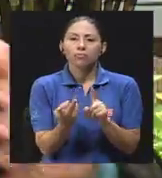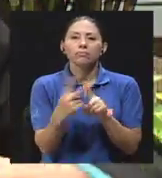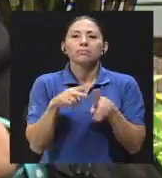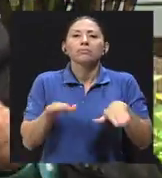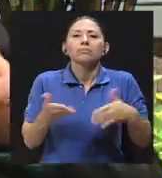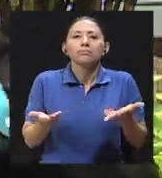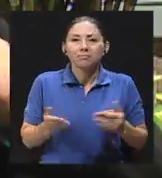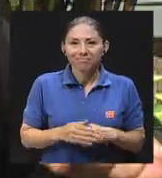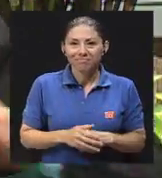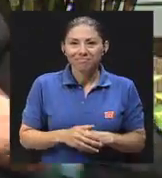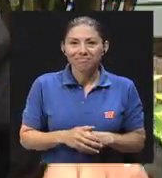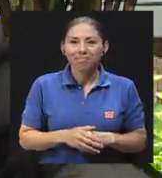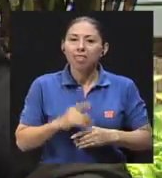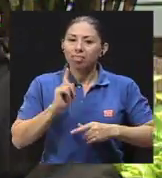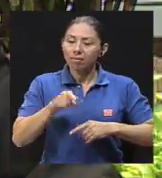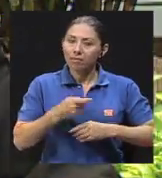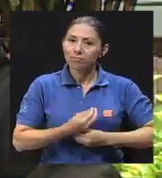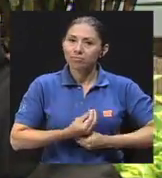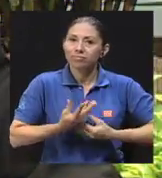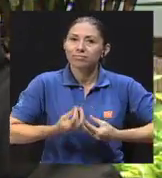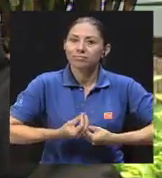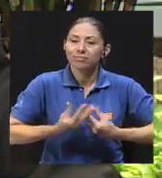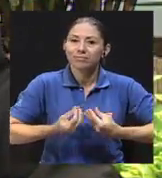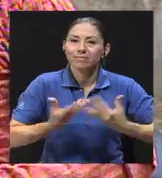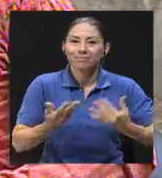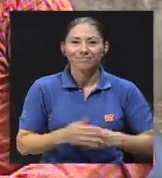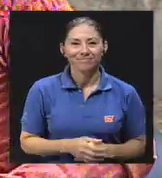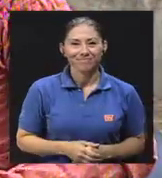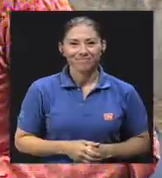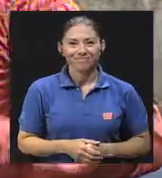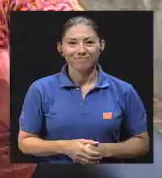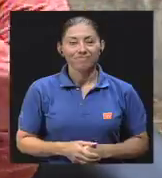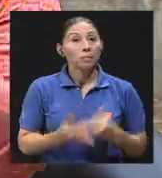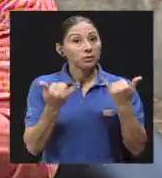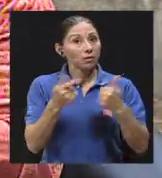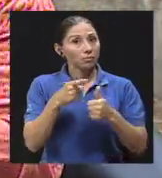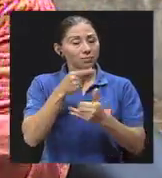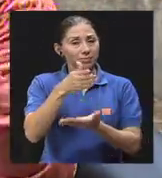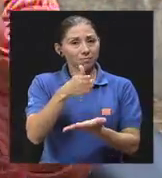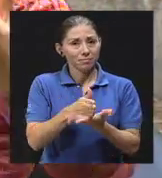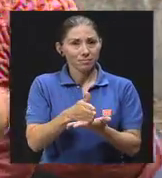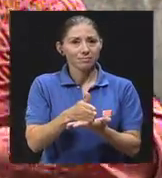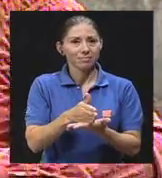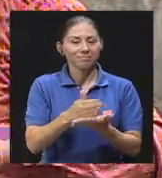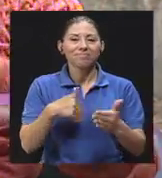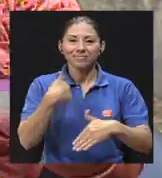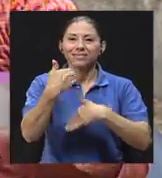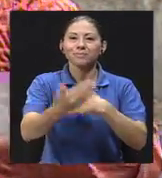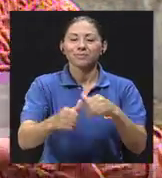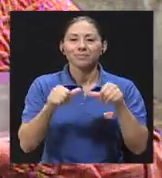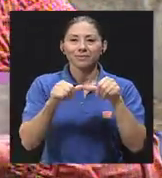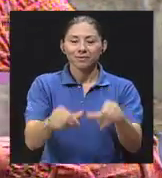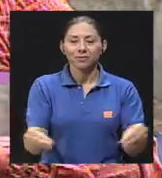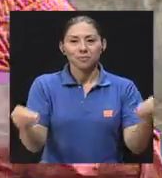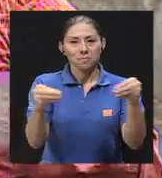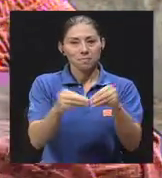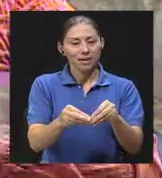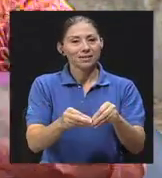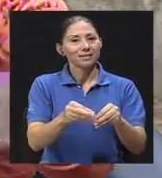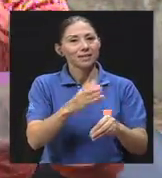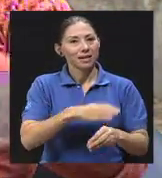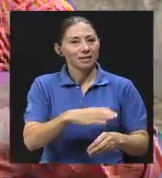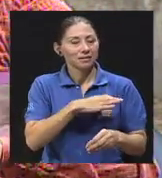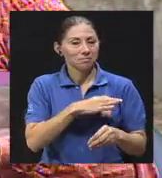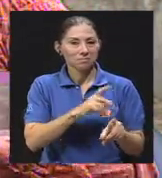hay que ir desarmando a ese papá. Hay que ir desarmándolo. Don Jaime, vamos a una primera pausa en esta conversación para luego regresar con más de los